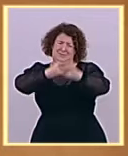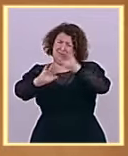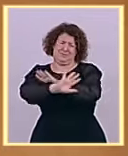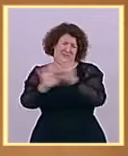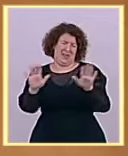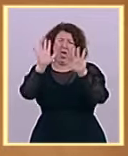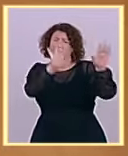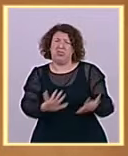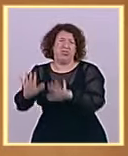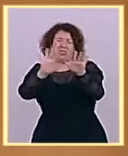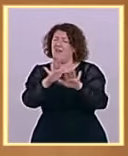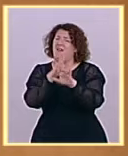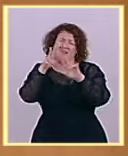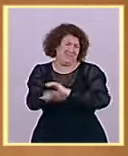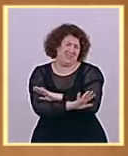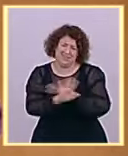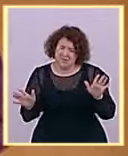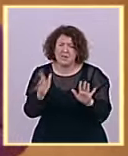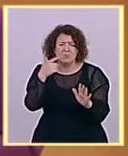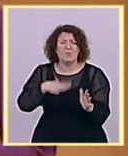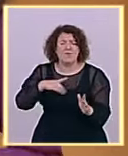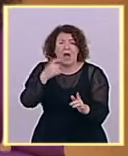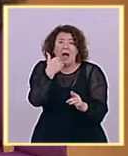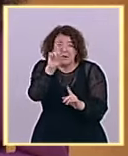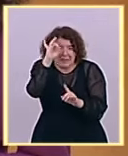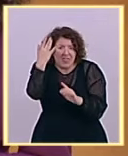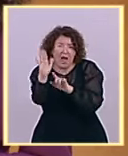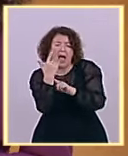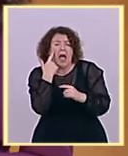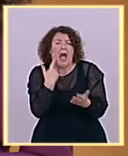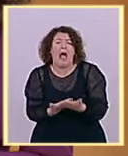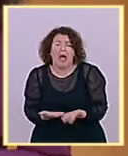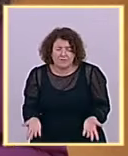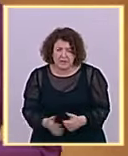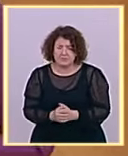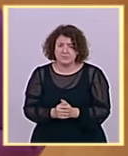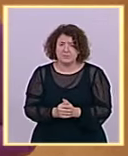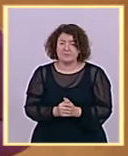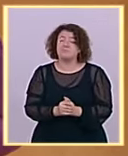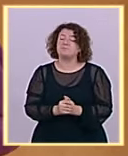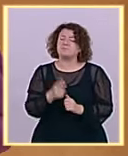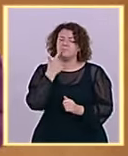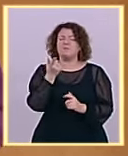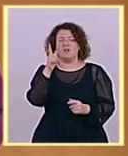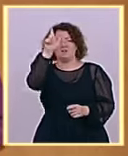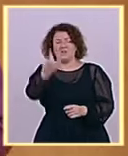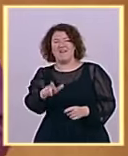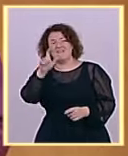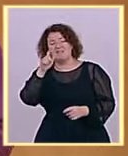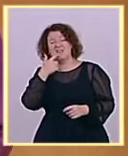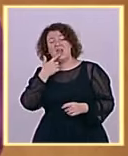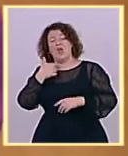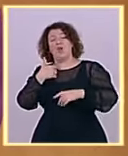cierto, señor Feijó, dice usted que este no es el gobierno de la gente, que es el gobierno, ha dicho usted, creo que le he tomado nota,